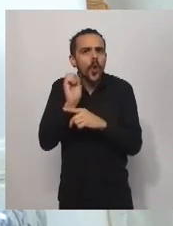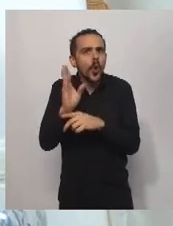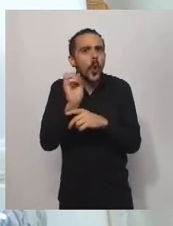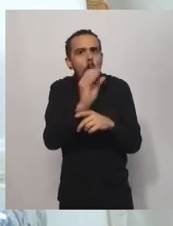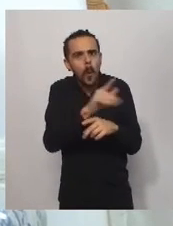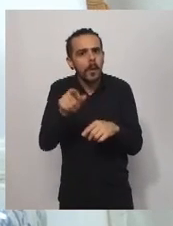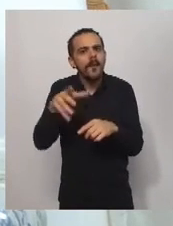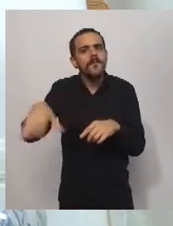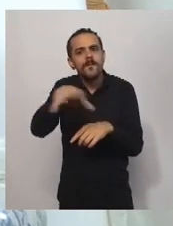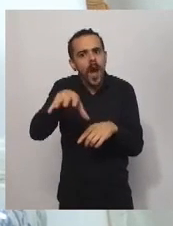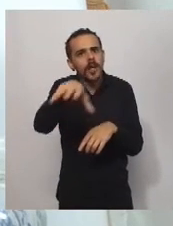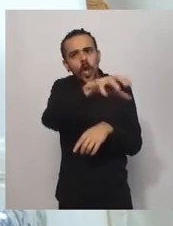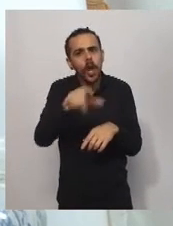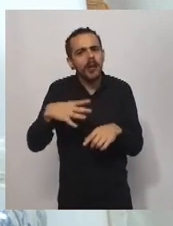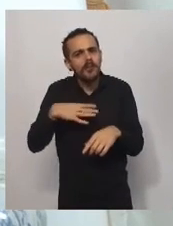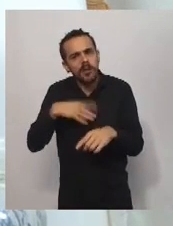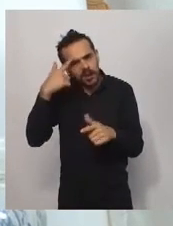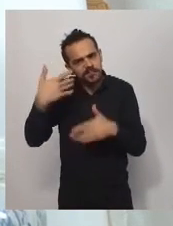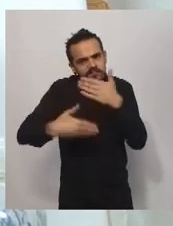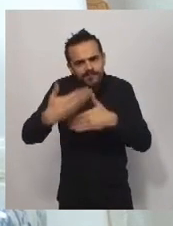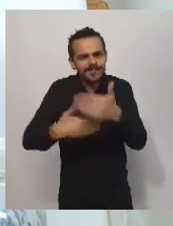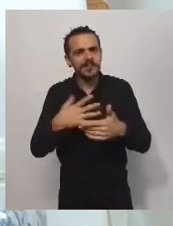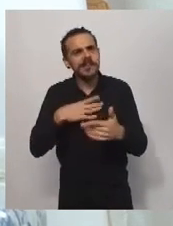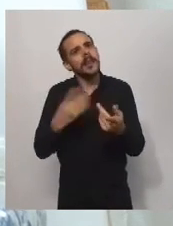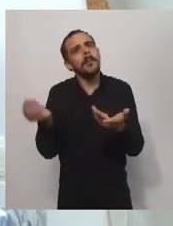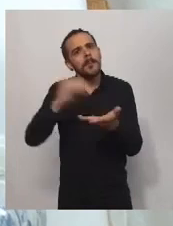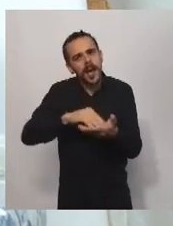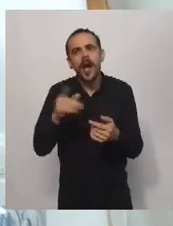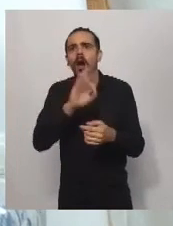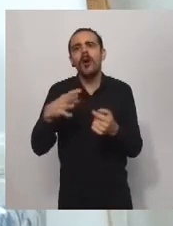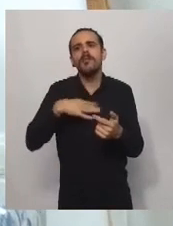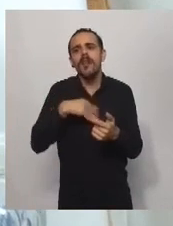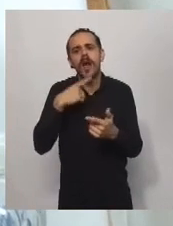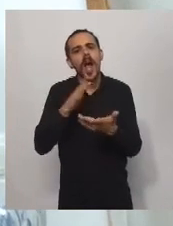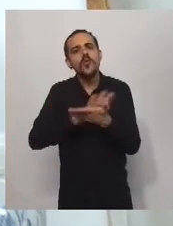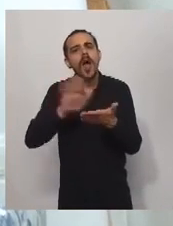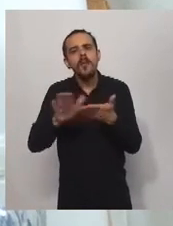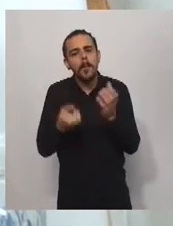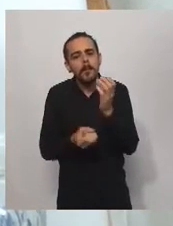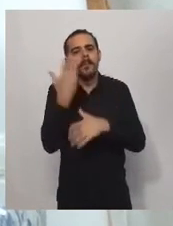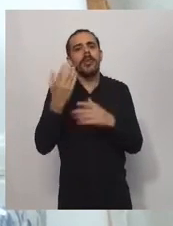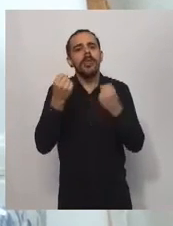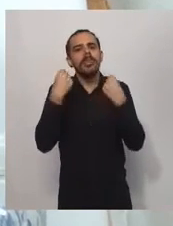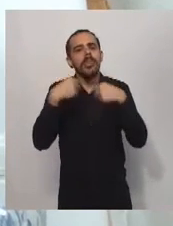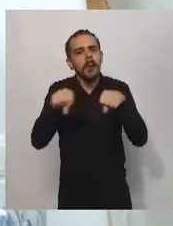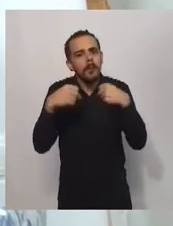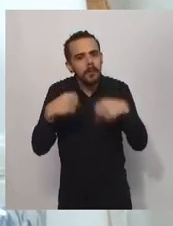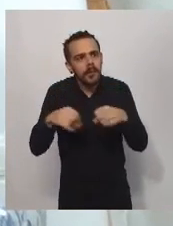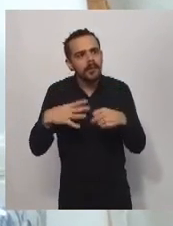mejorar el ofrecimiento que le... la oferta deportiva para sus chicos en todos y cada uno de los rincones de la provincia